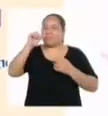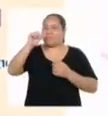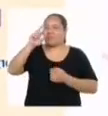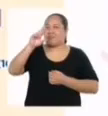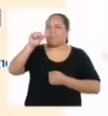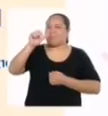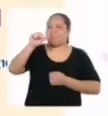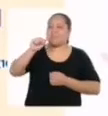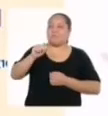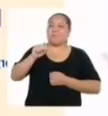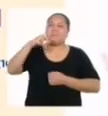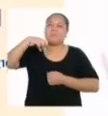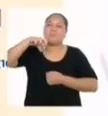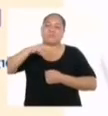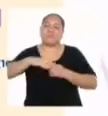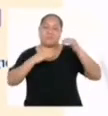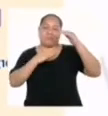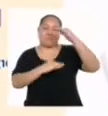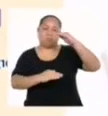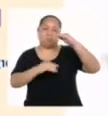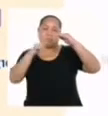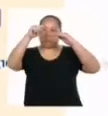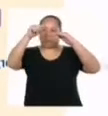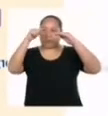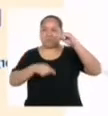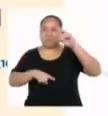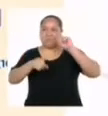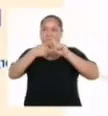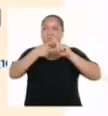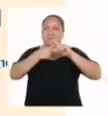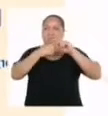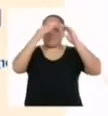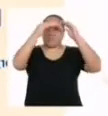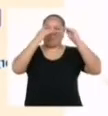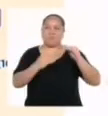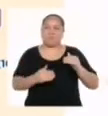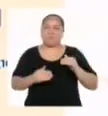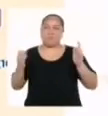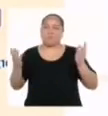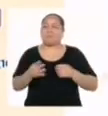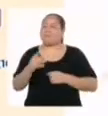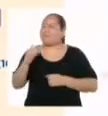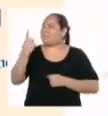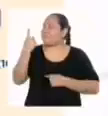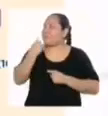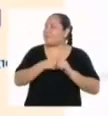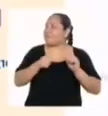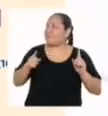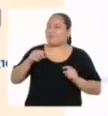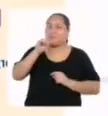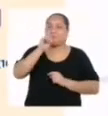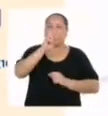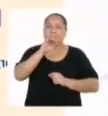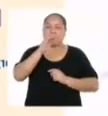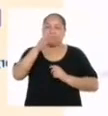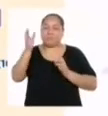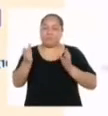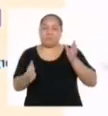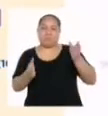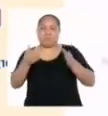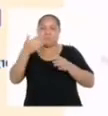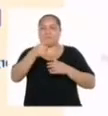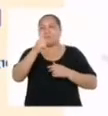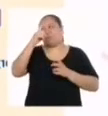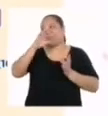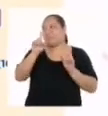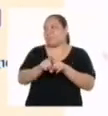prisma que es la suma del área de las bases y el área de las caras laterales. La única diferencia es que el área lateral de los cilindros